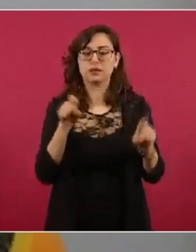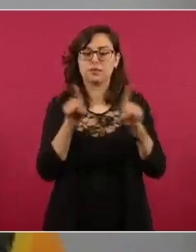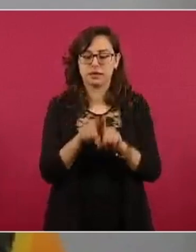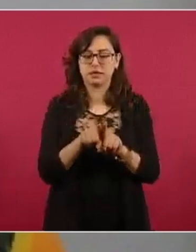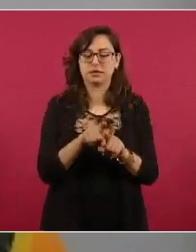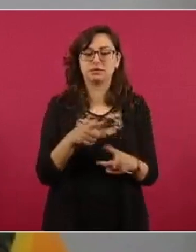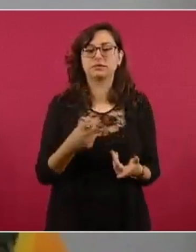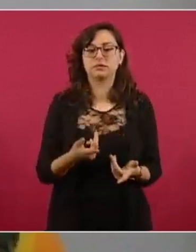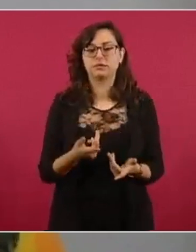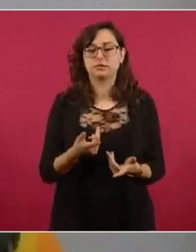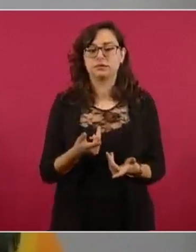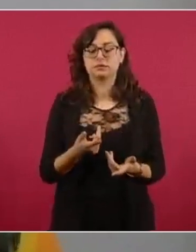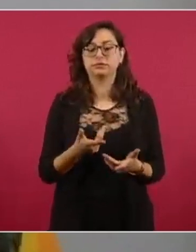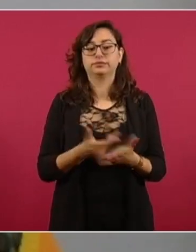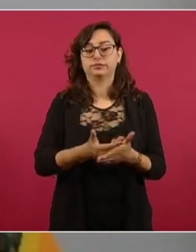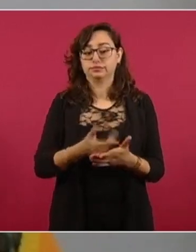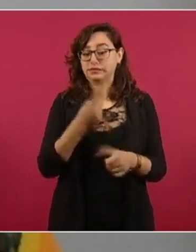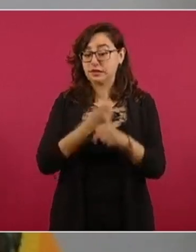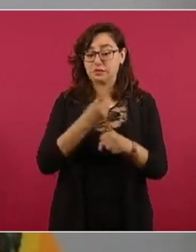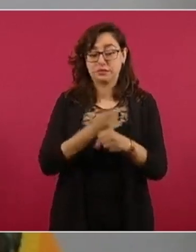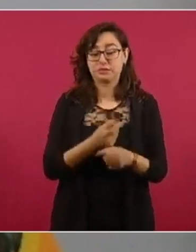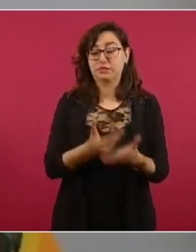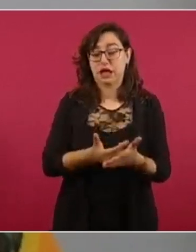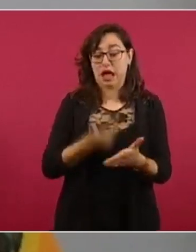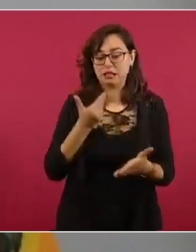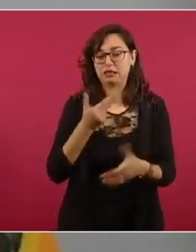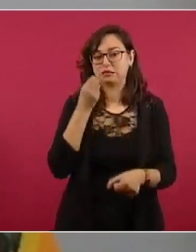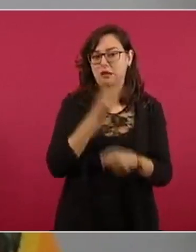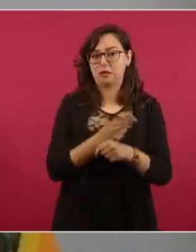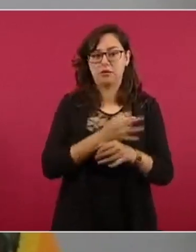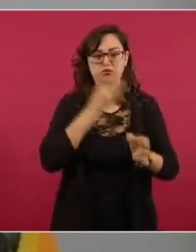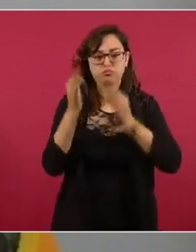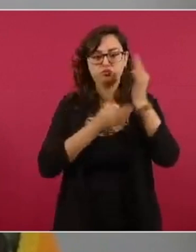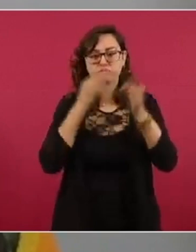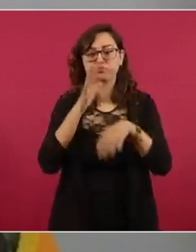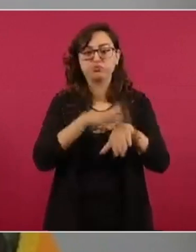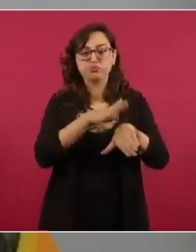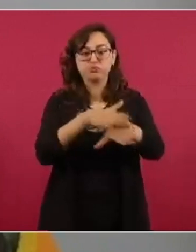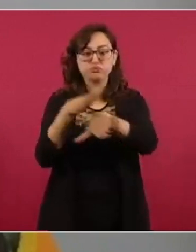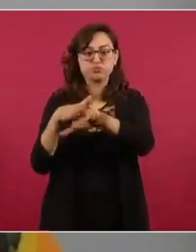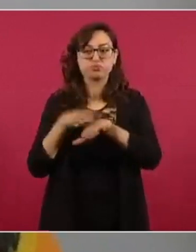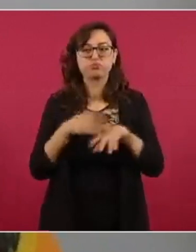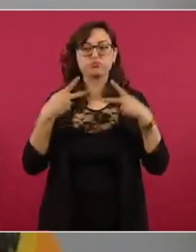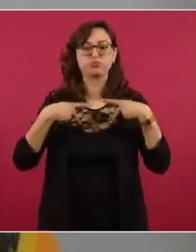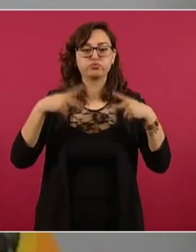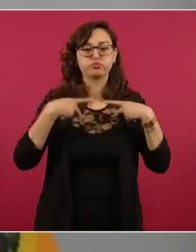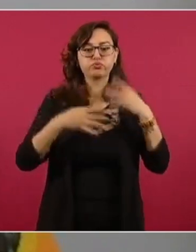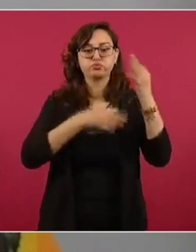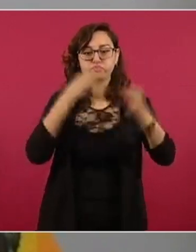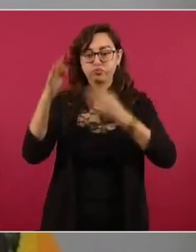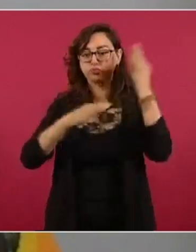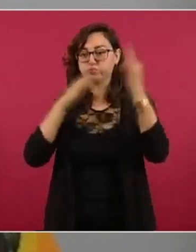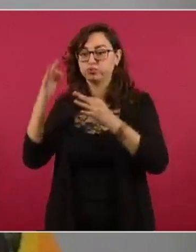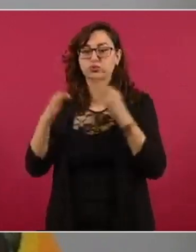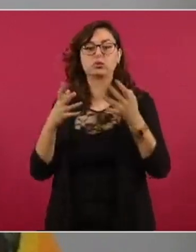primeramente con la fase de prevención para hacer perifoneo y hacer conciencia con las personas para retirarlas